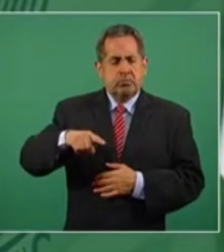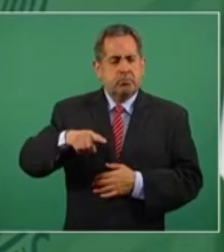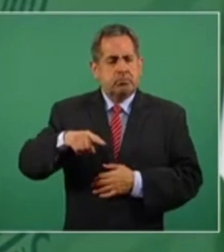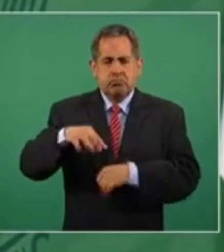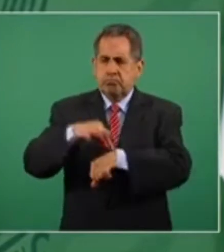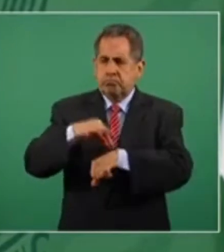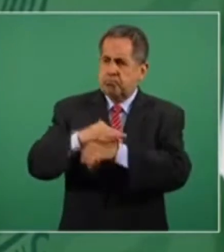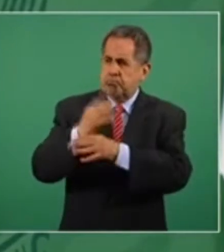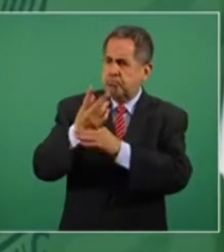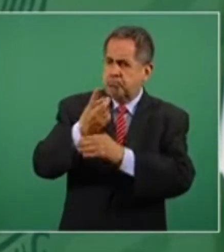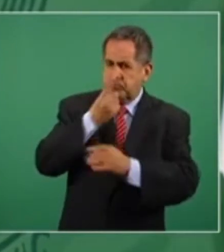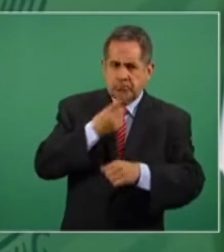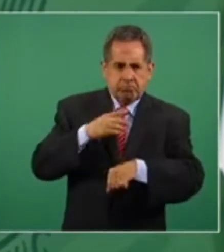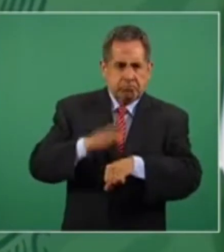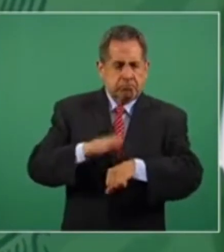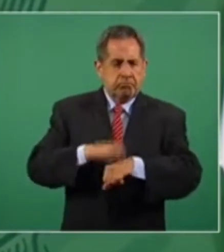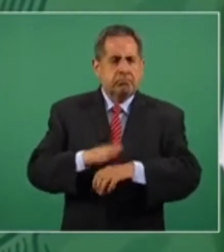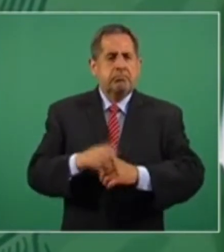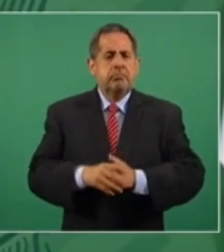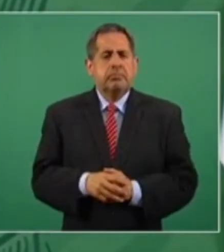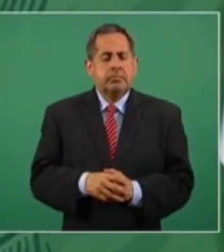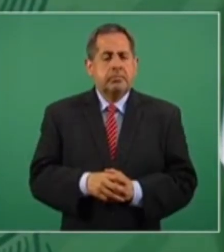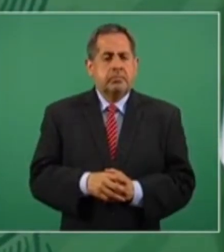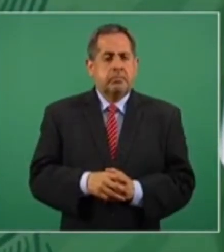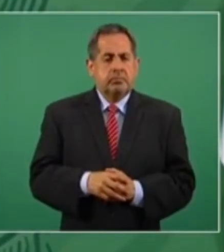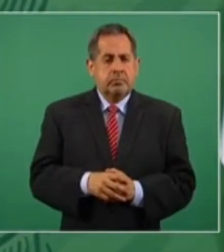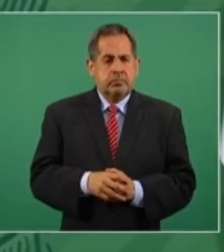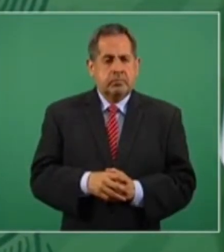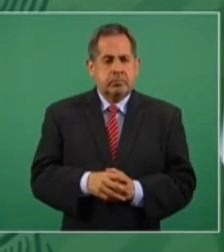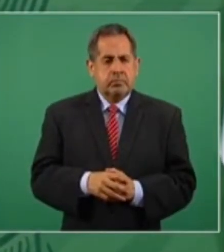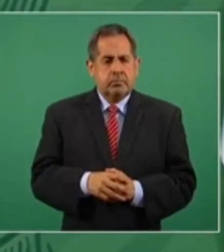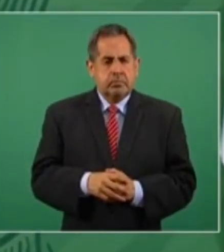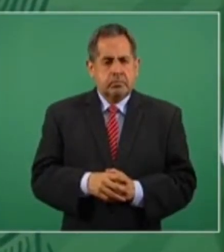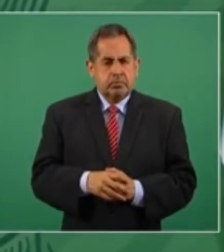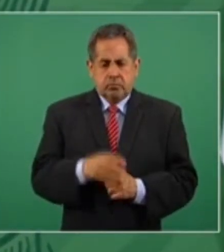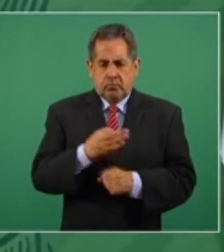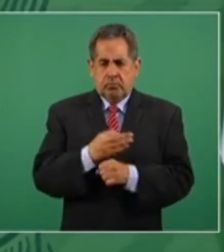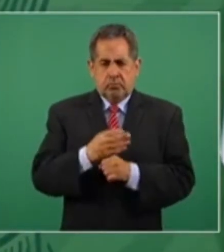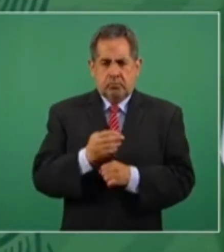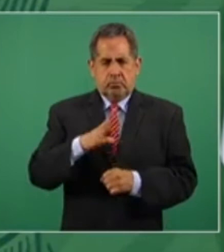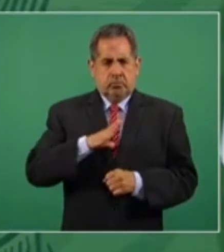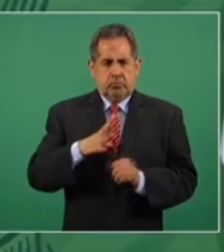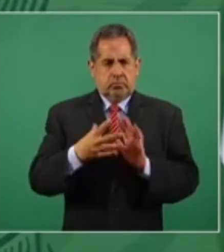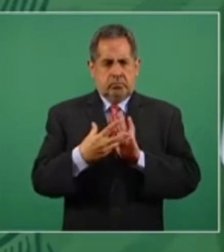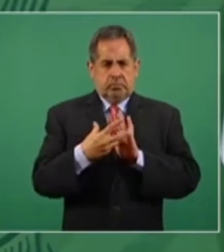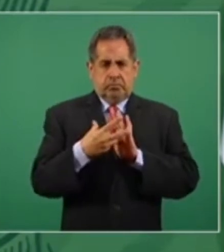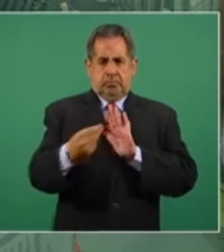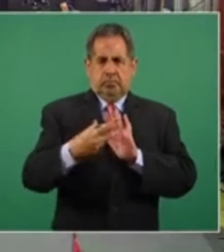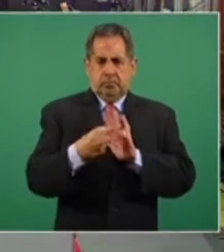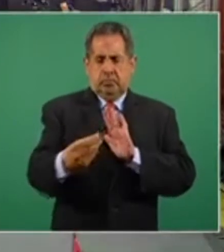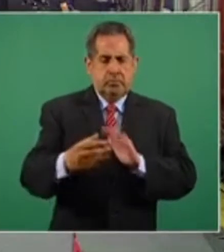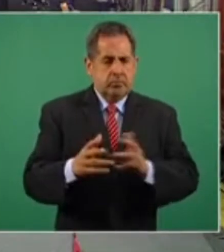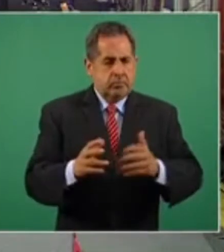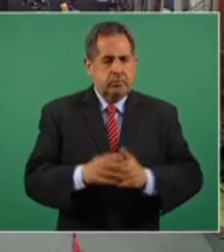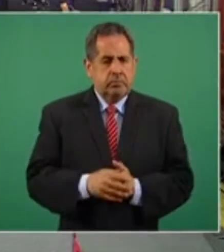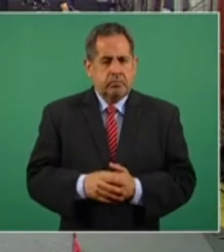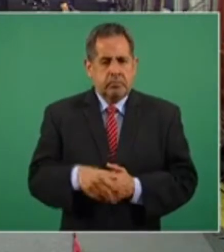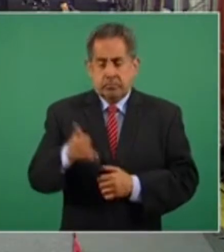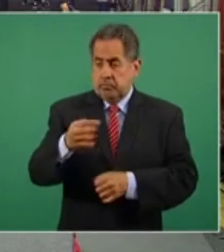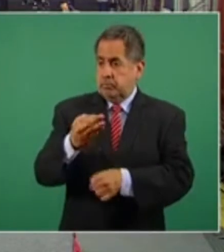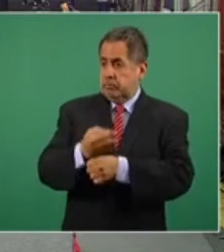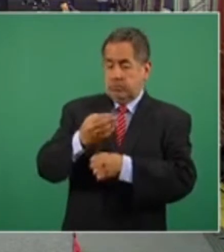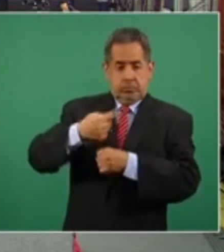médicos, ya no contagio. Pero en este mismo espacio